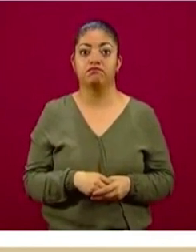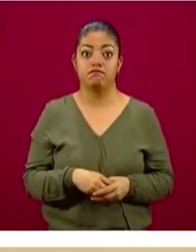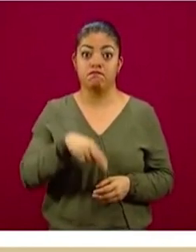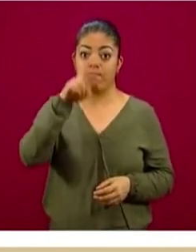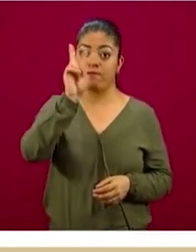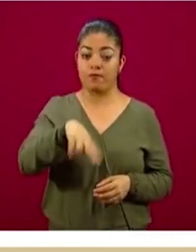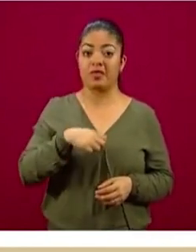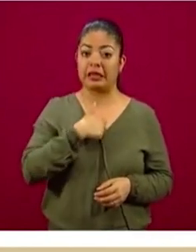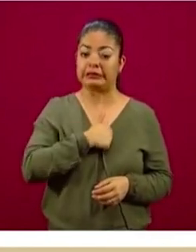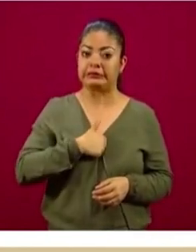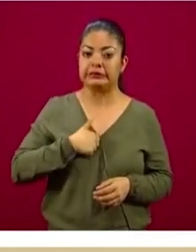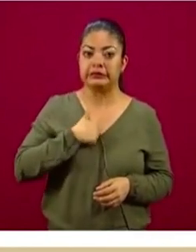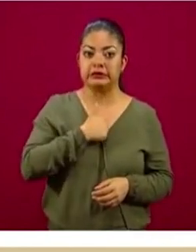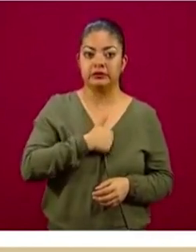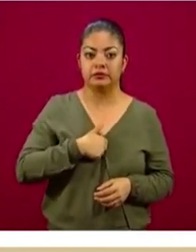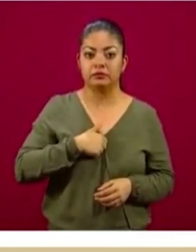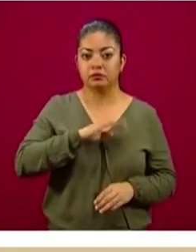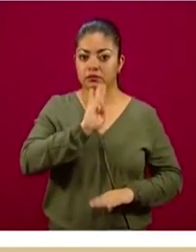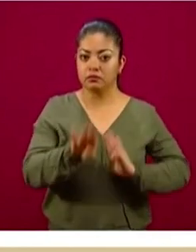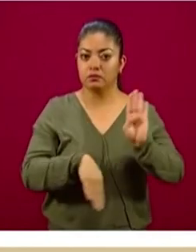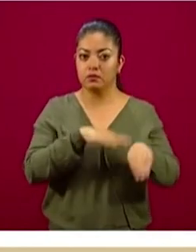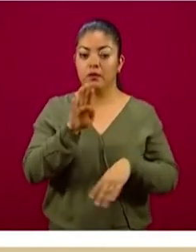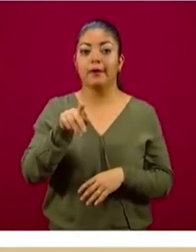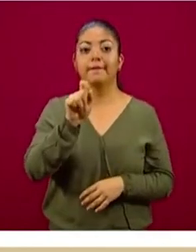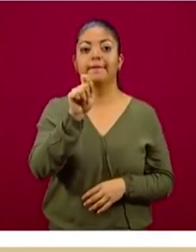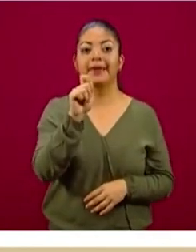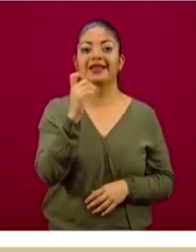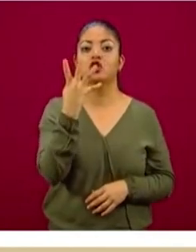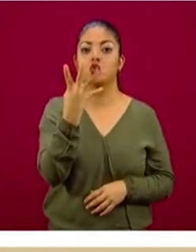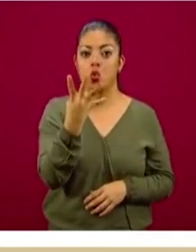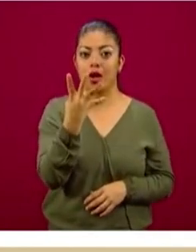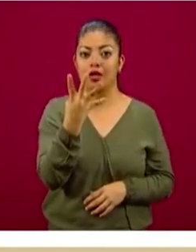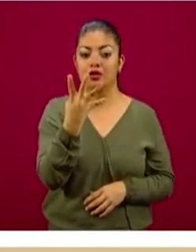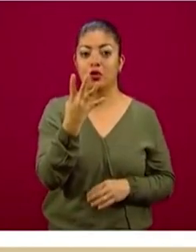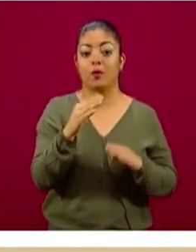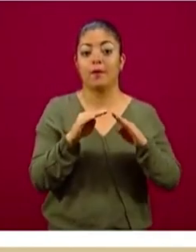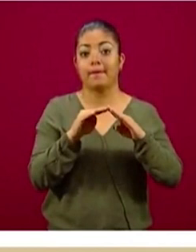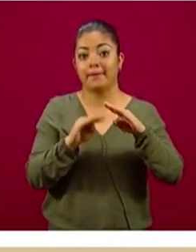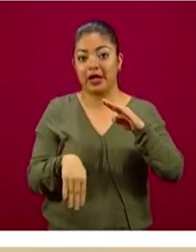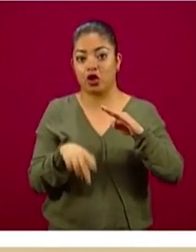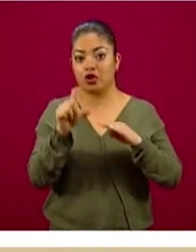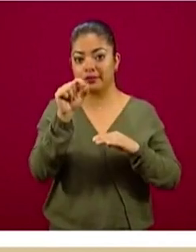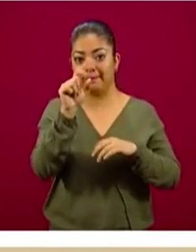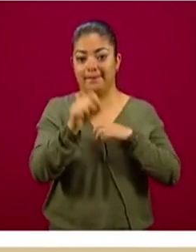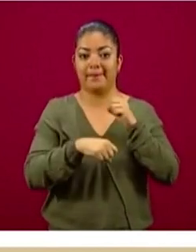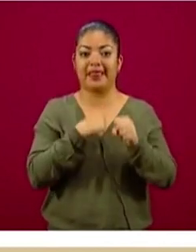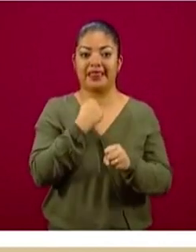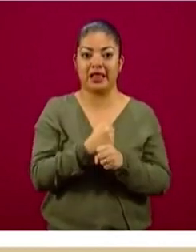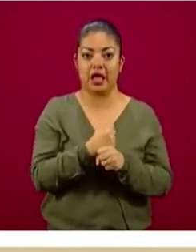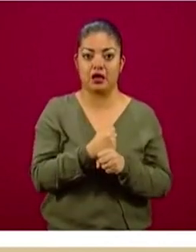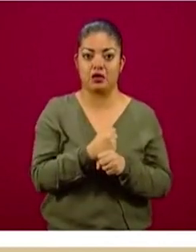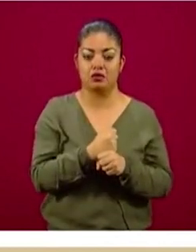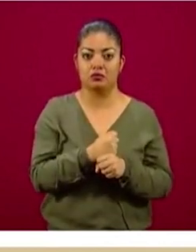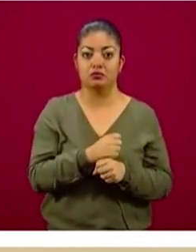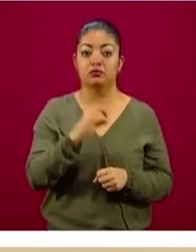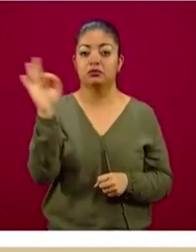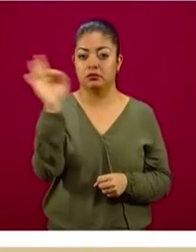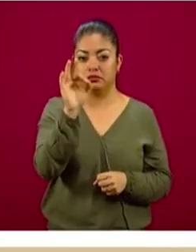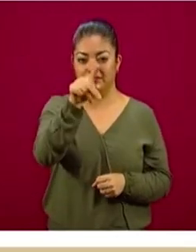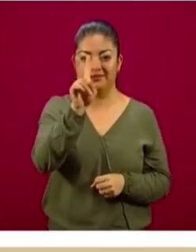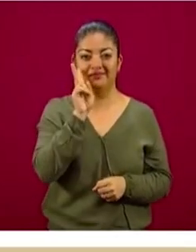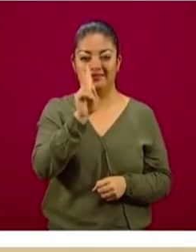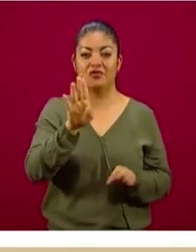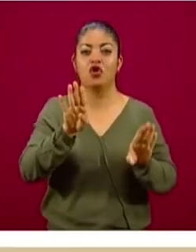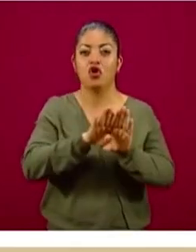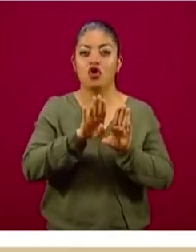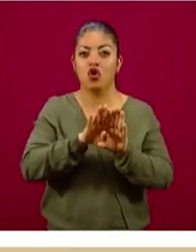Lamentablemente se han fallecido 24 menores de 20 años. Esto, si lo viéramos en las cifras